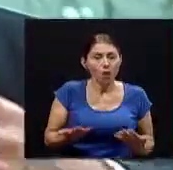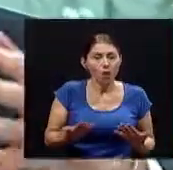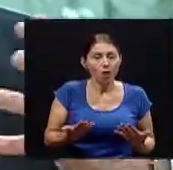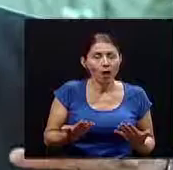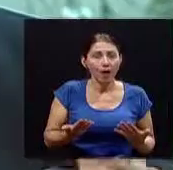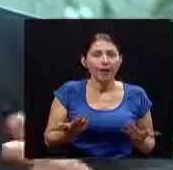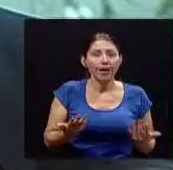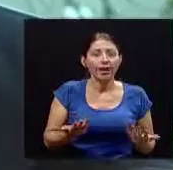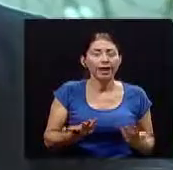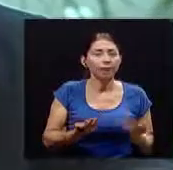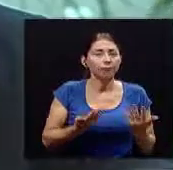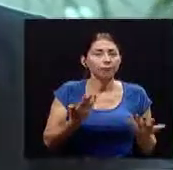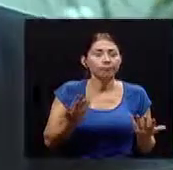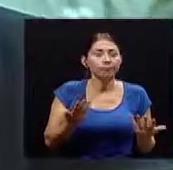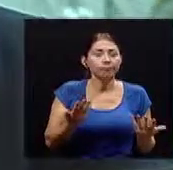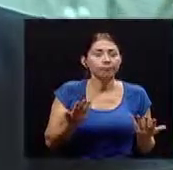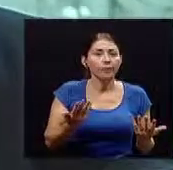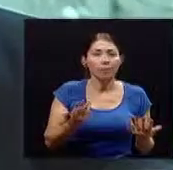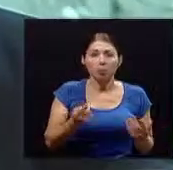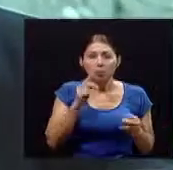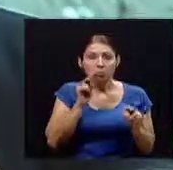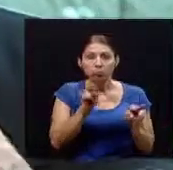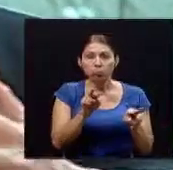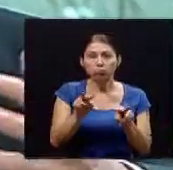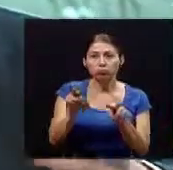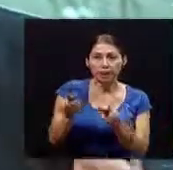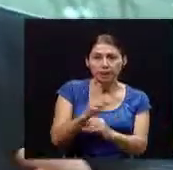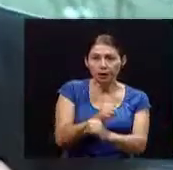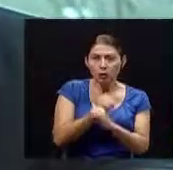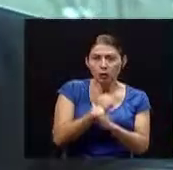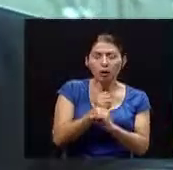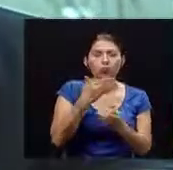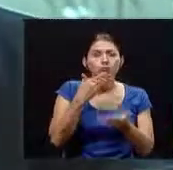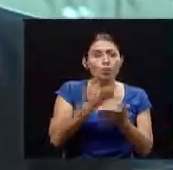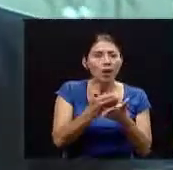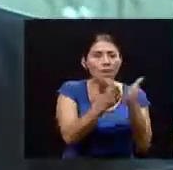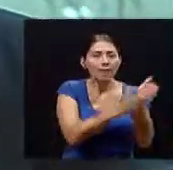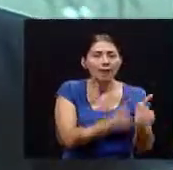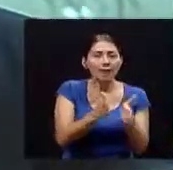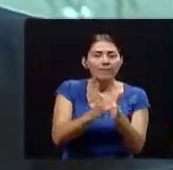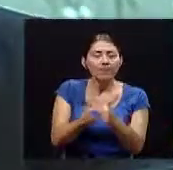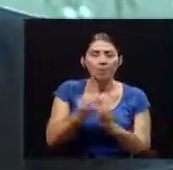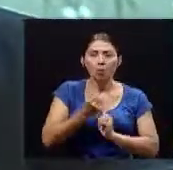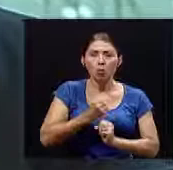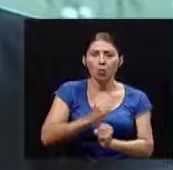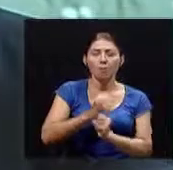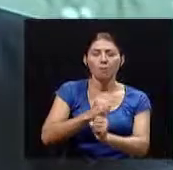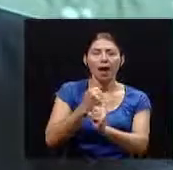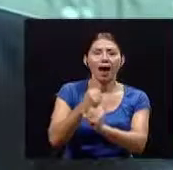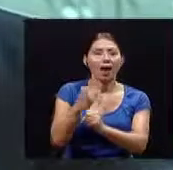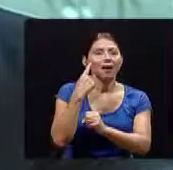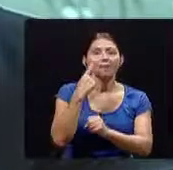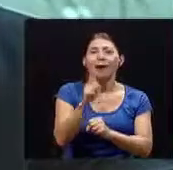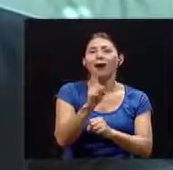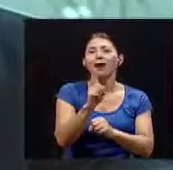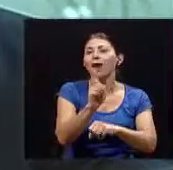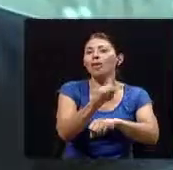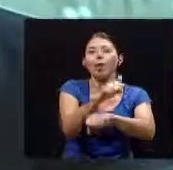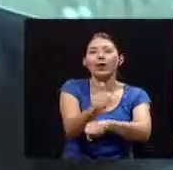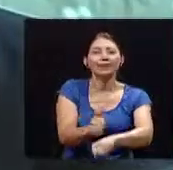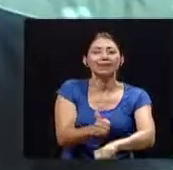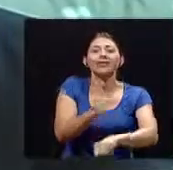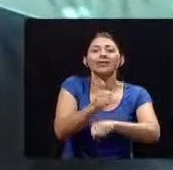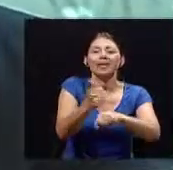asegurarnos que hay una buena planificación a nivel municipal para no establecer industrias